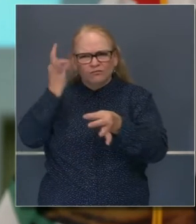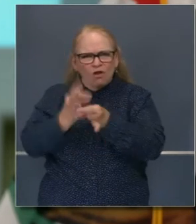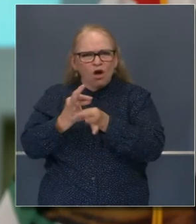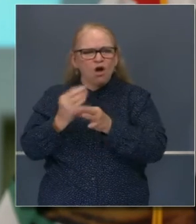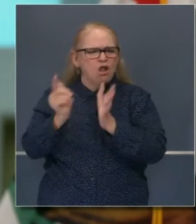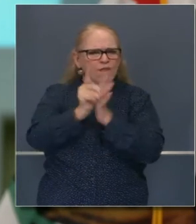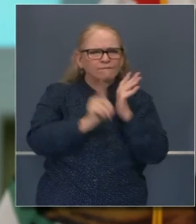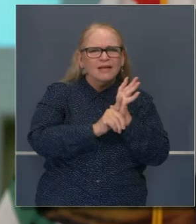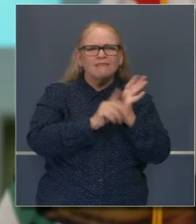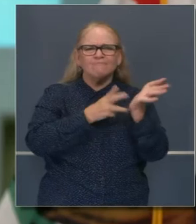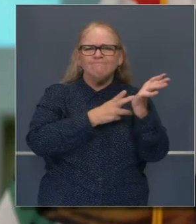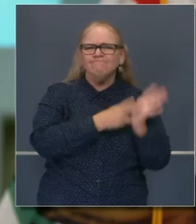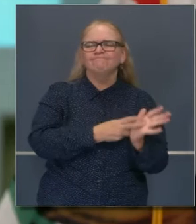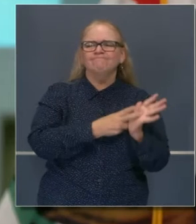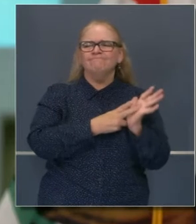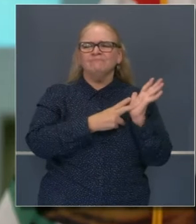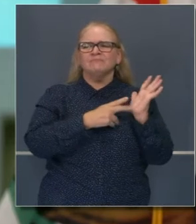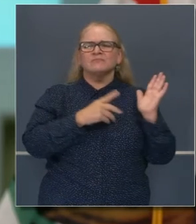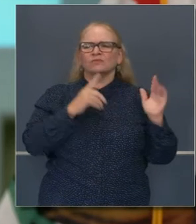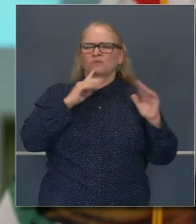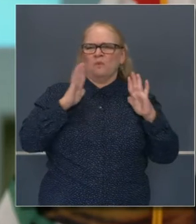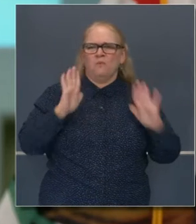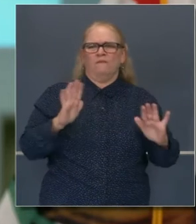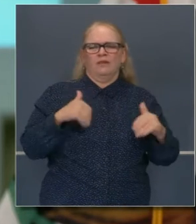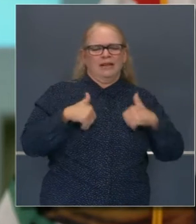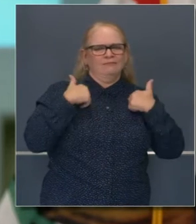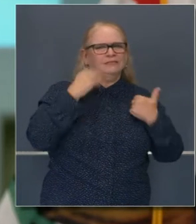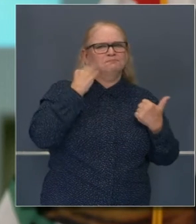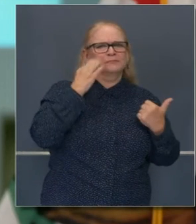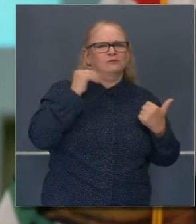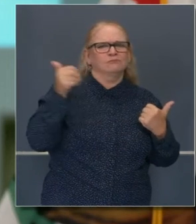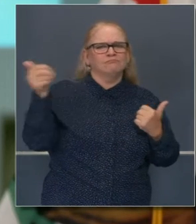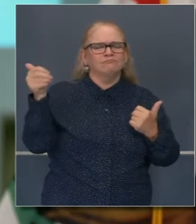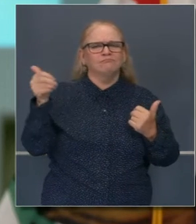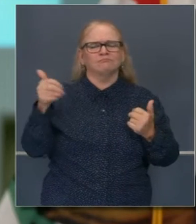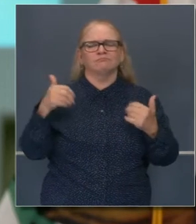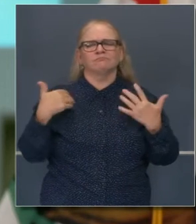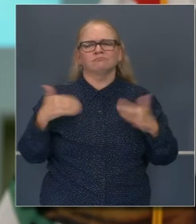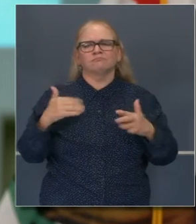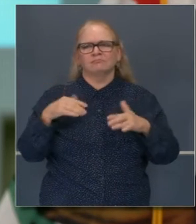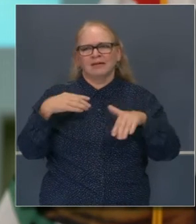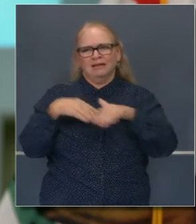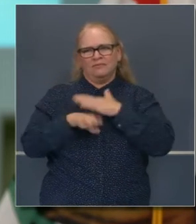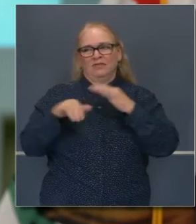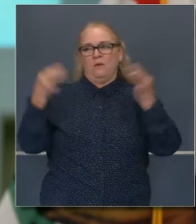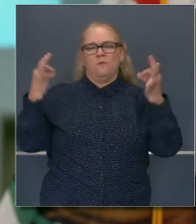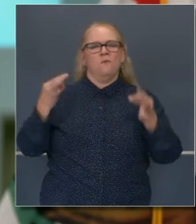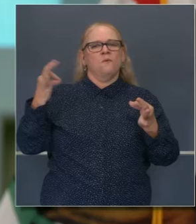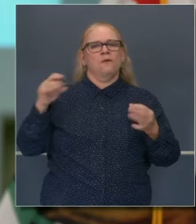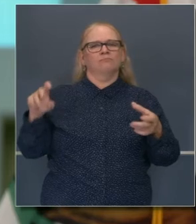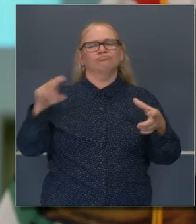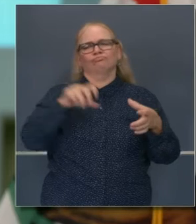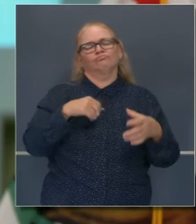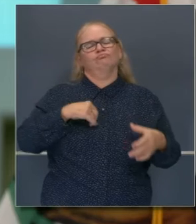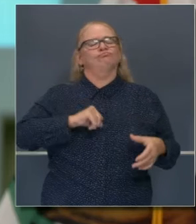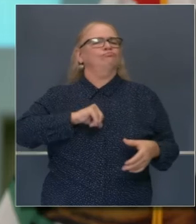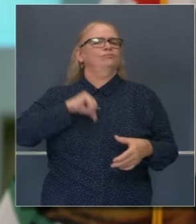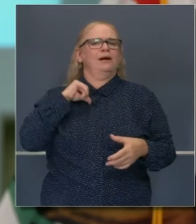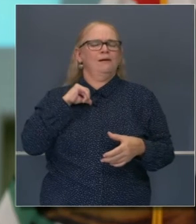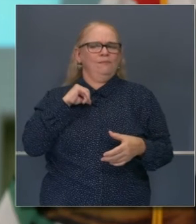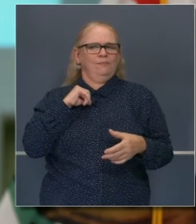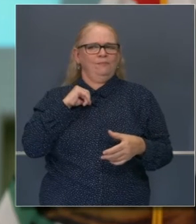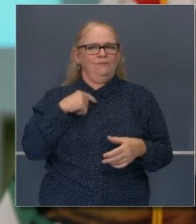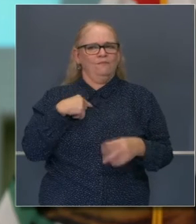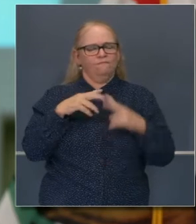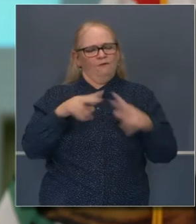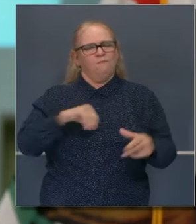personal. Una experiencia personal en su vida que traerá la Corte Suprema. Estamos sumamente orgullosos